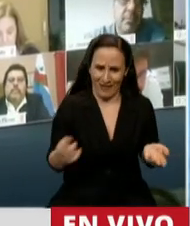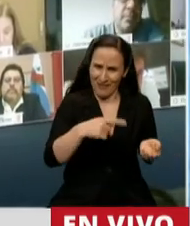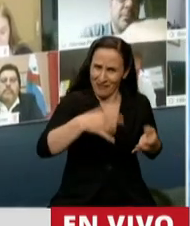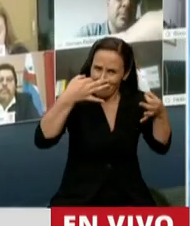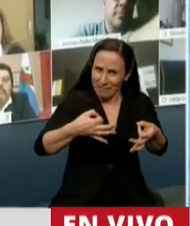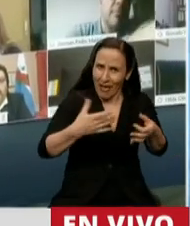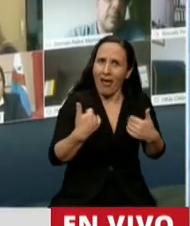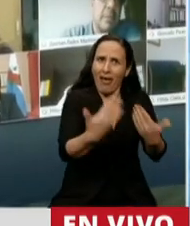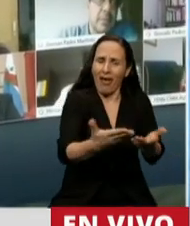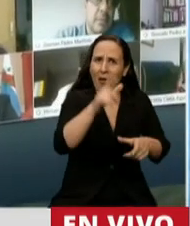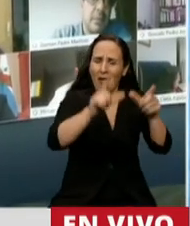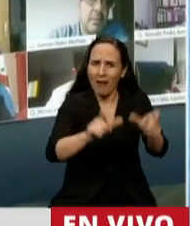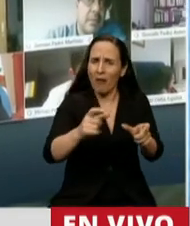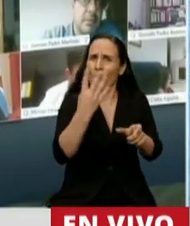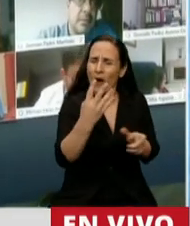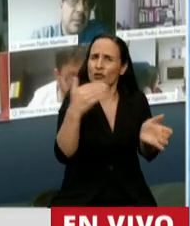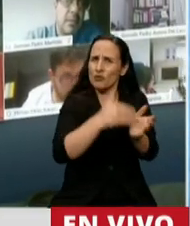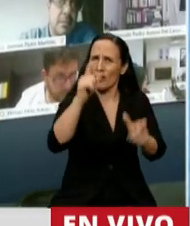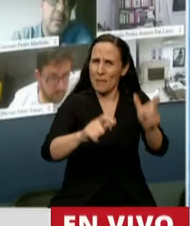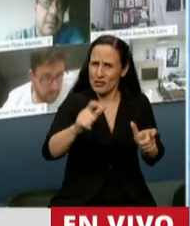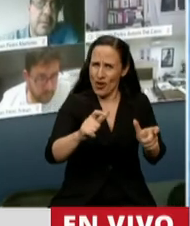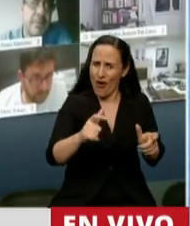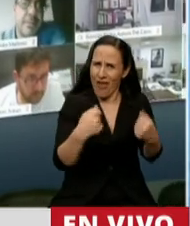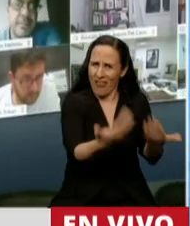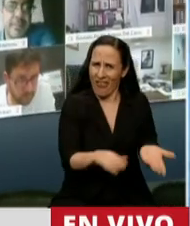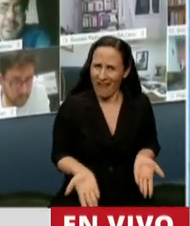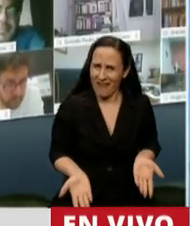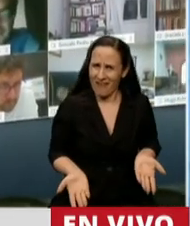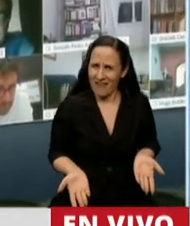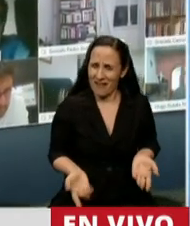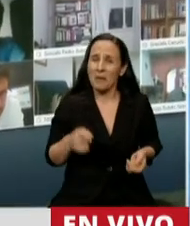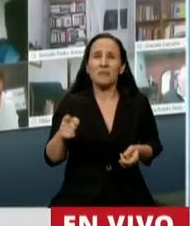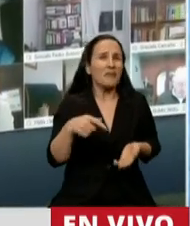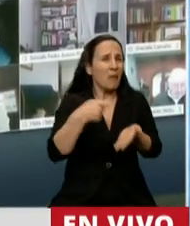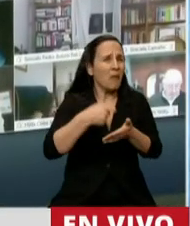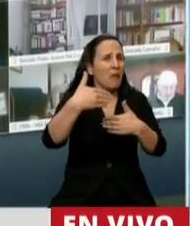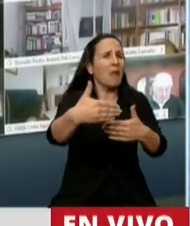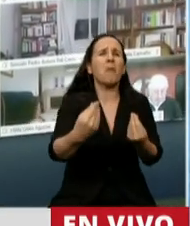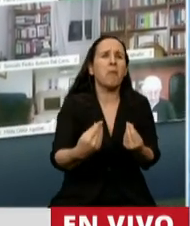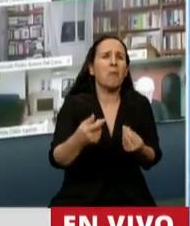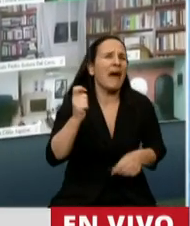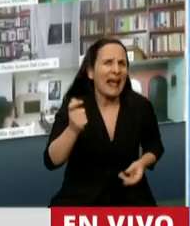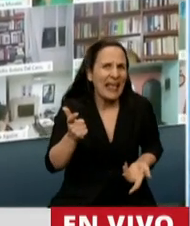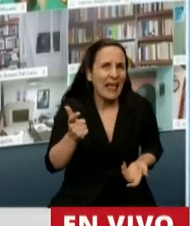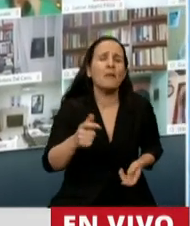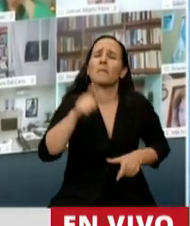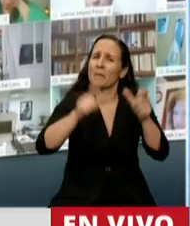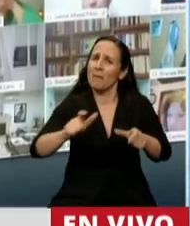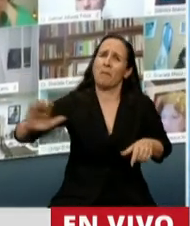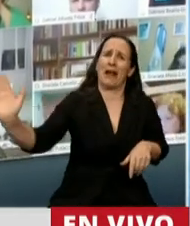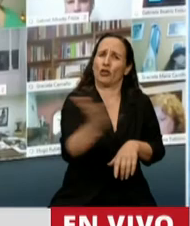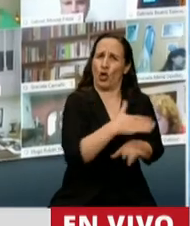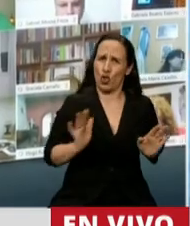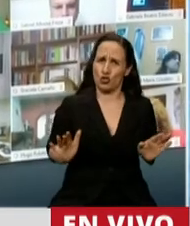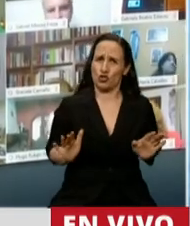Le quieren poner un nombre propio a esta moratoria y se olvidan de que esta moratoria es para todos. También para el correo